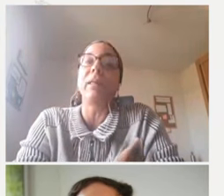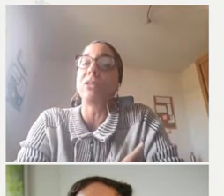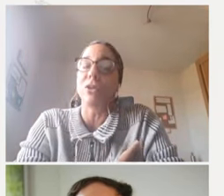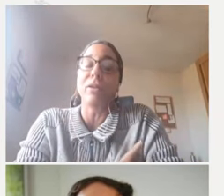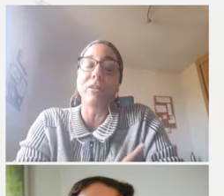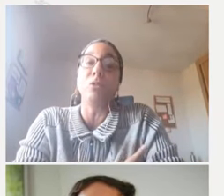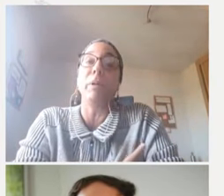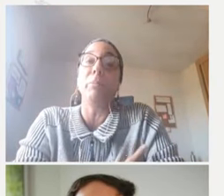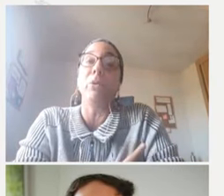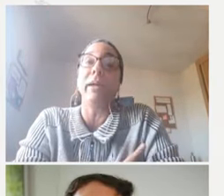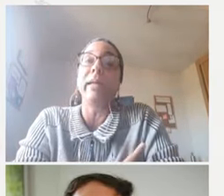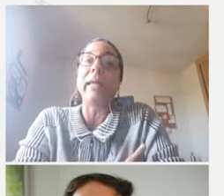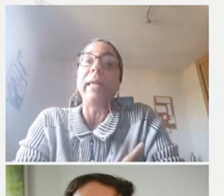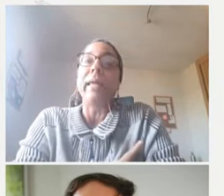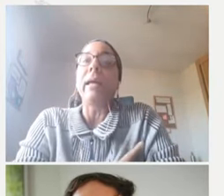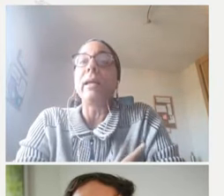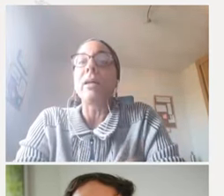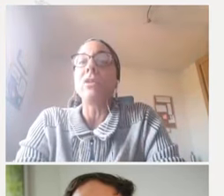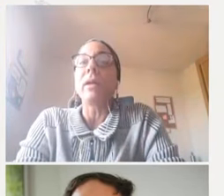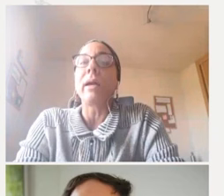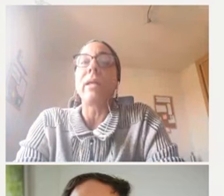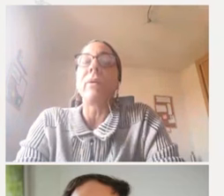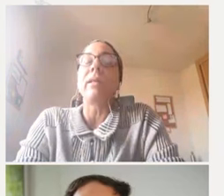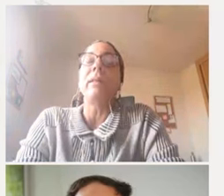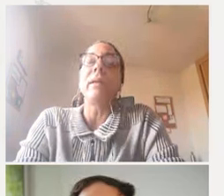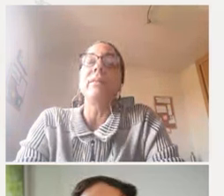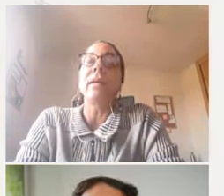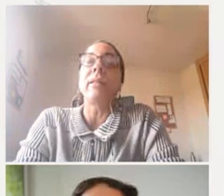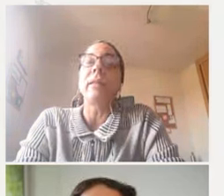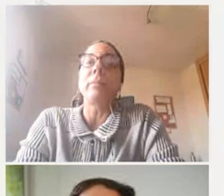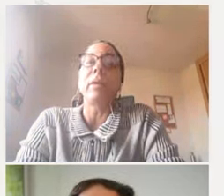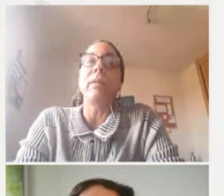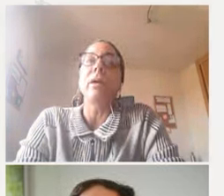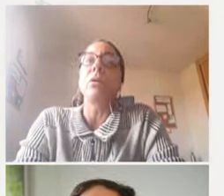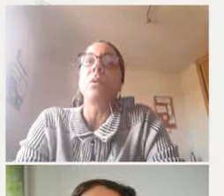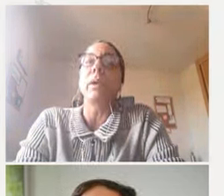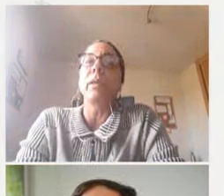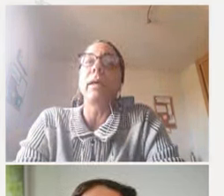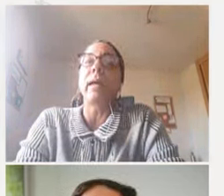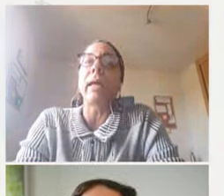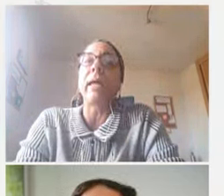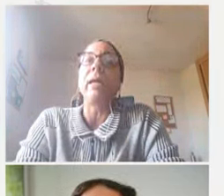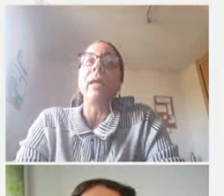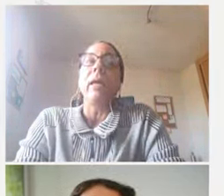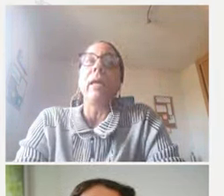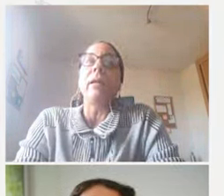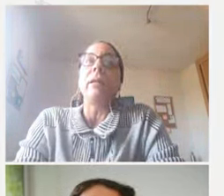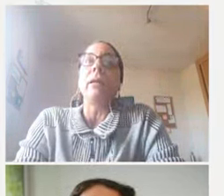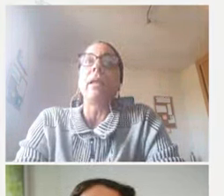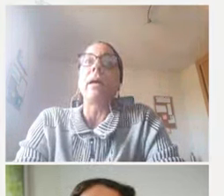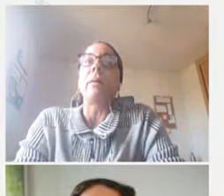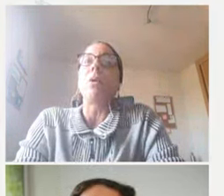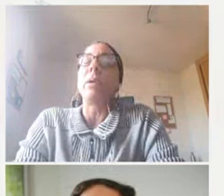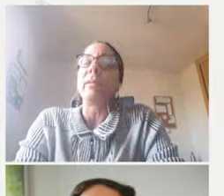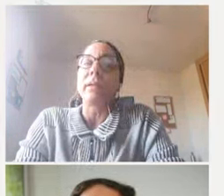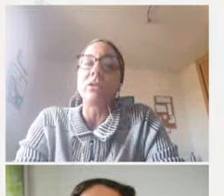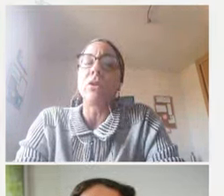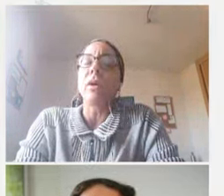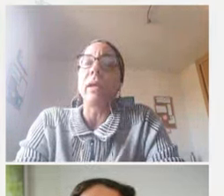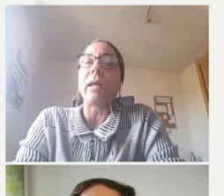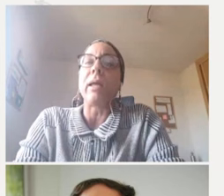todas las depredaciones se superponen en el caso del Caribe es interesante también darnos cuenta que en la